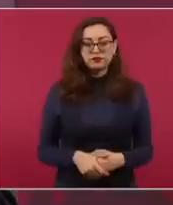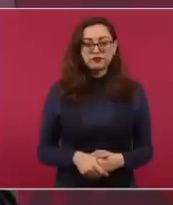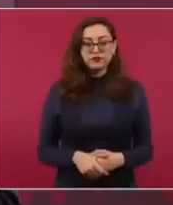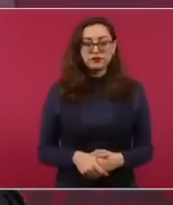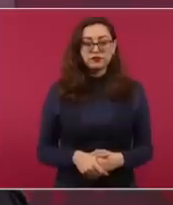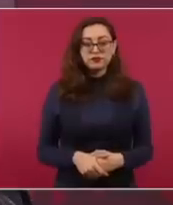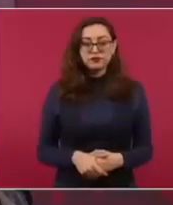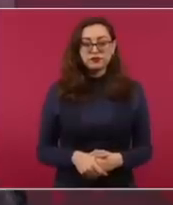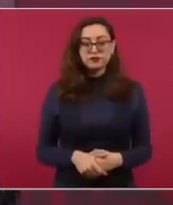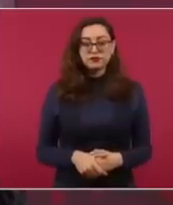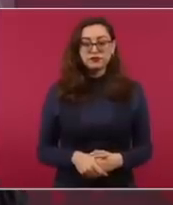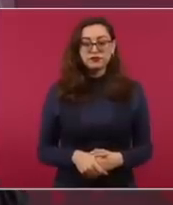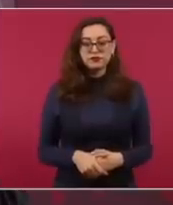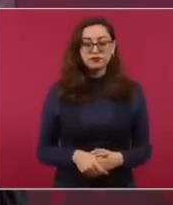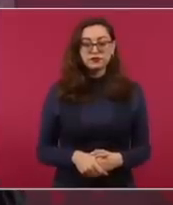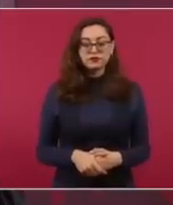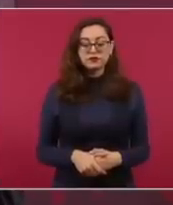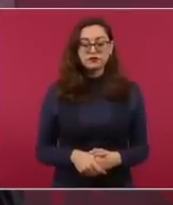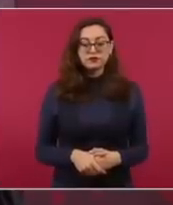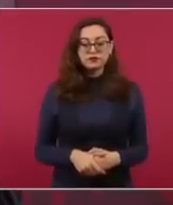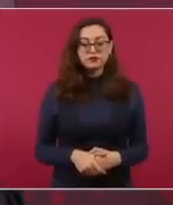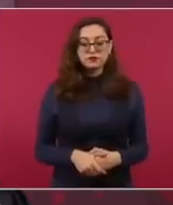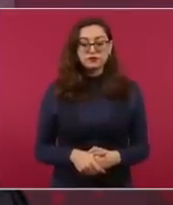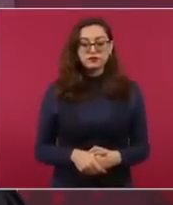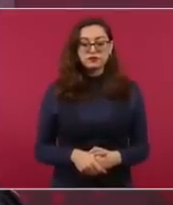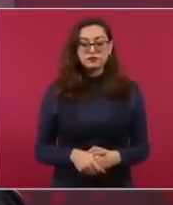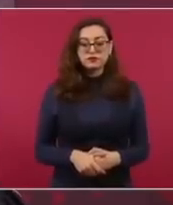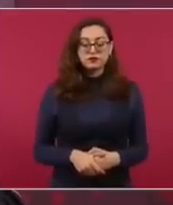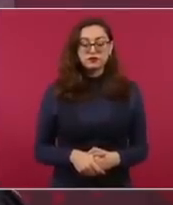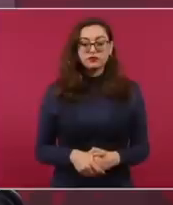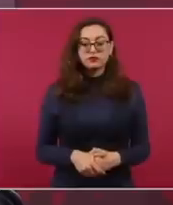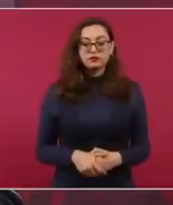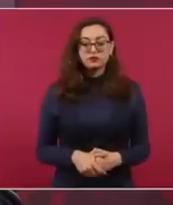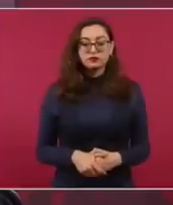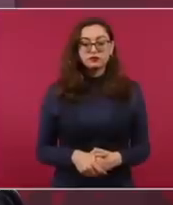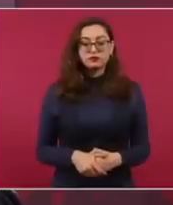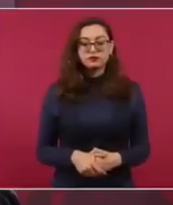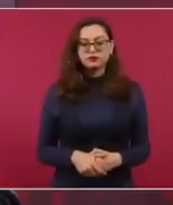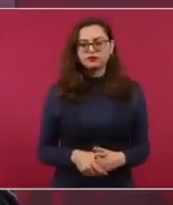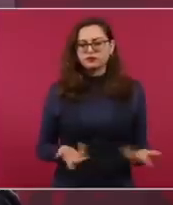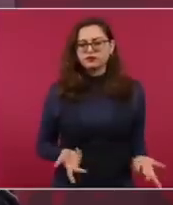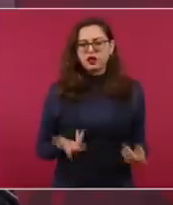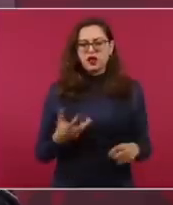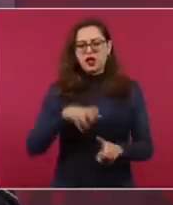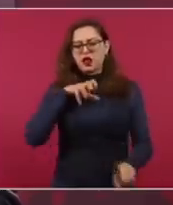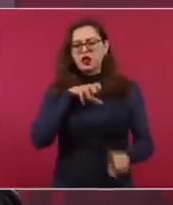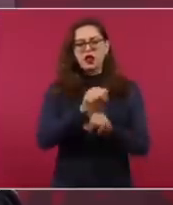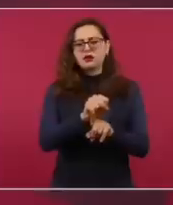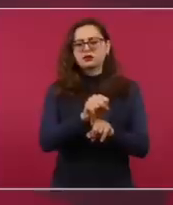Y se logró en esencia mantener